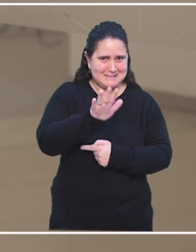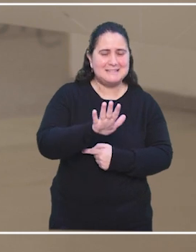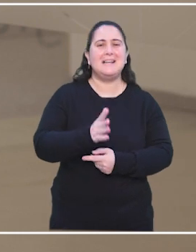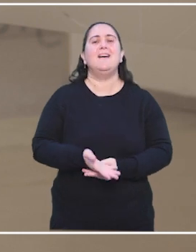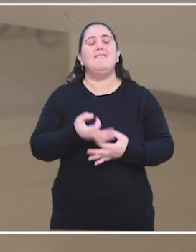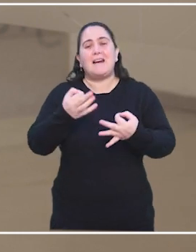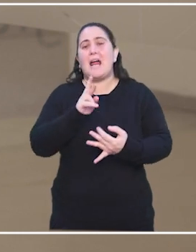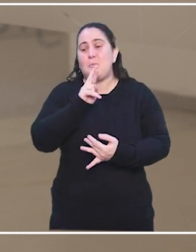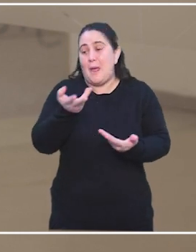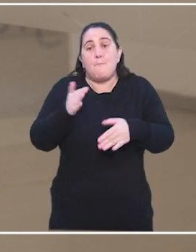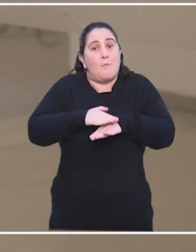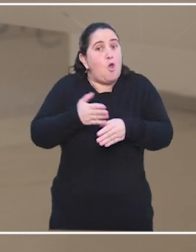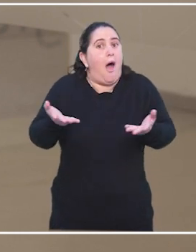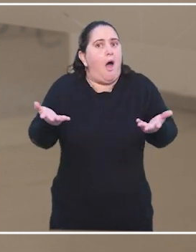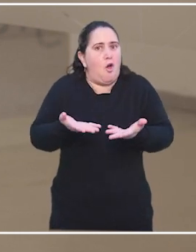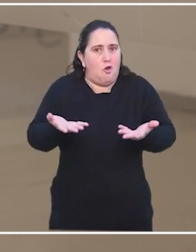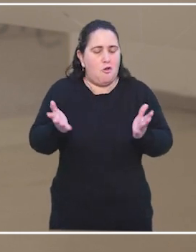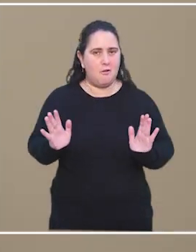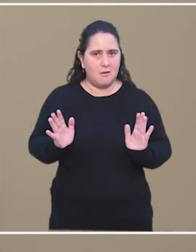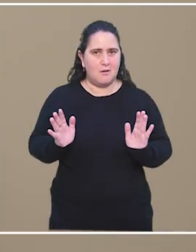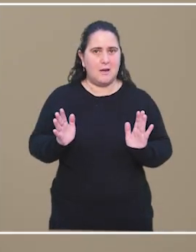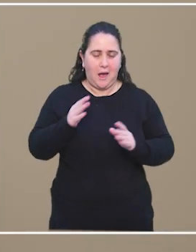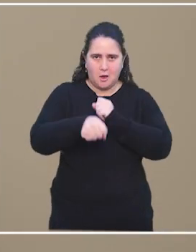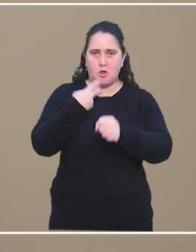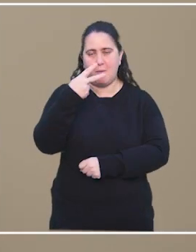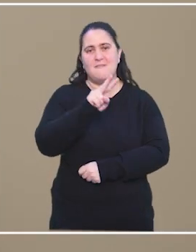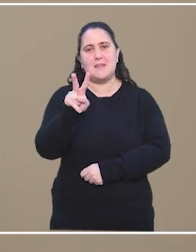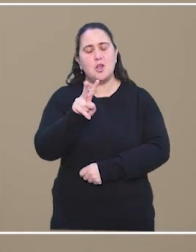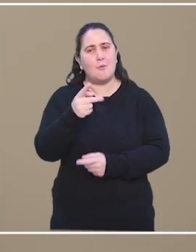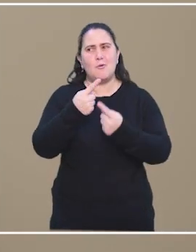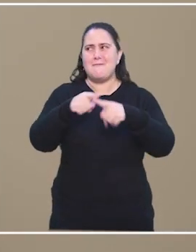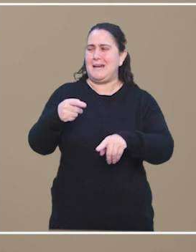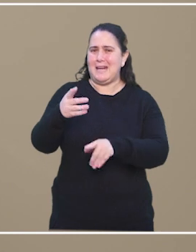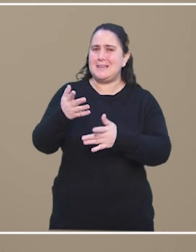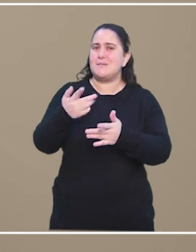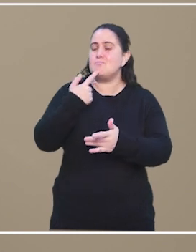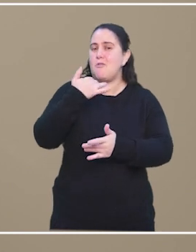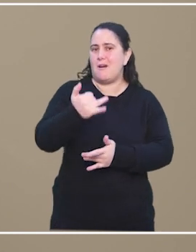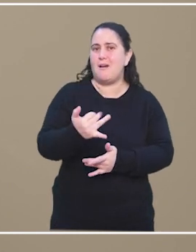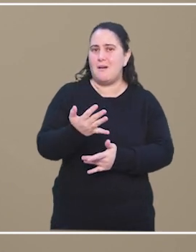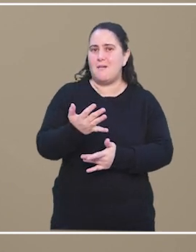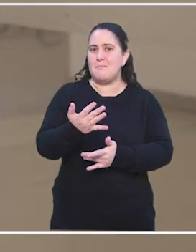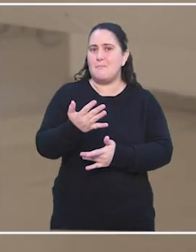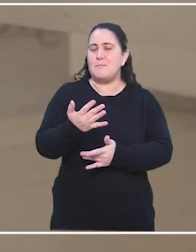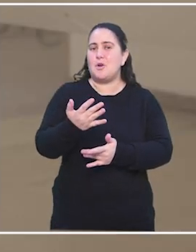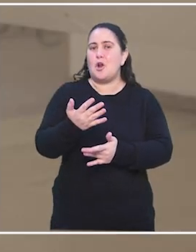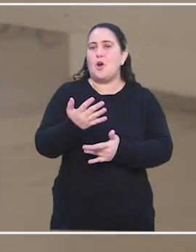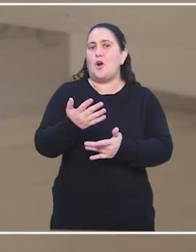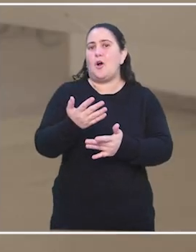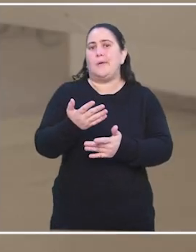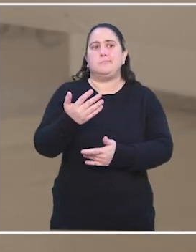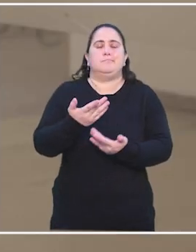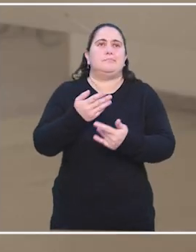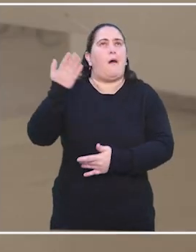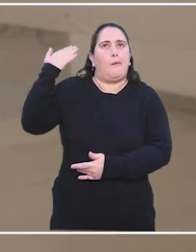Mi respuesta en este momento, 2022, es muy distinta a lo que hubiera